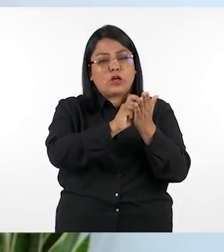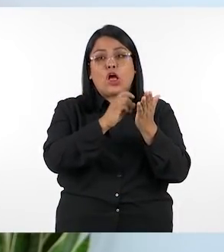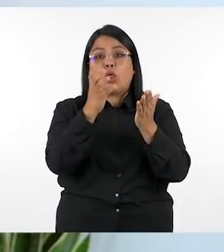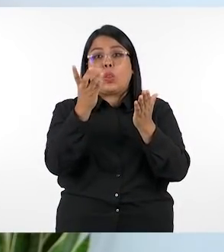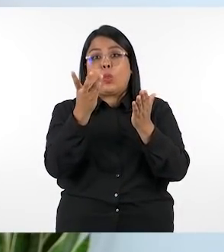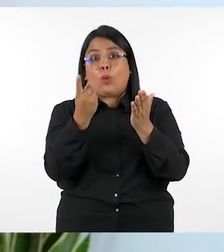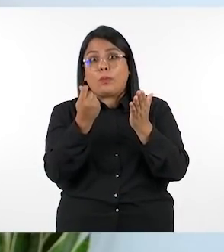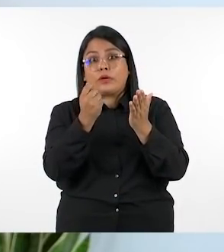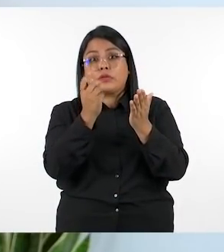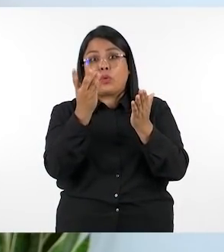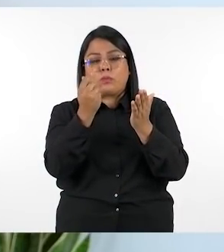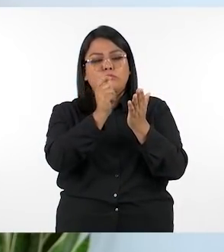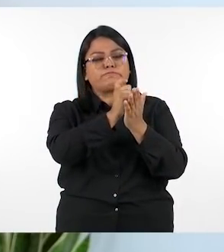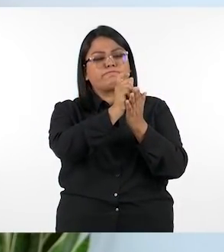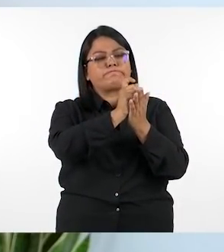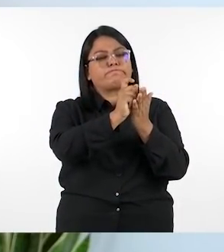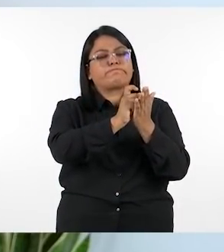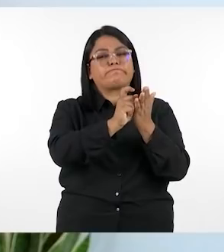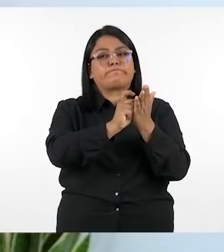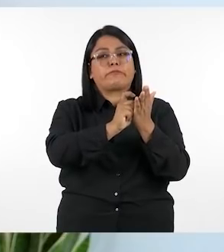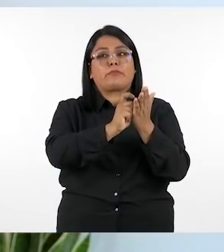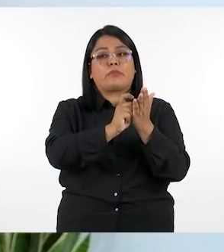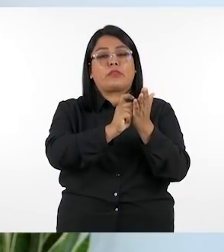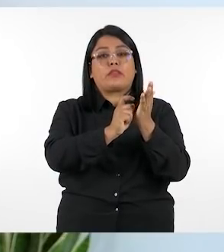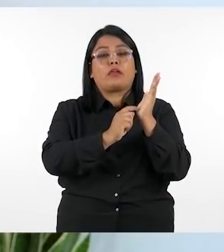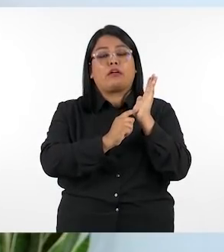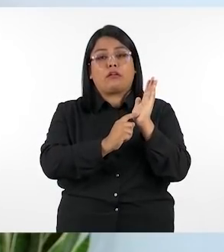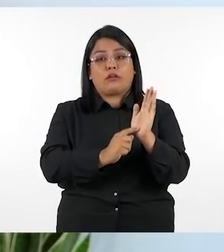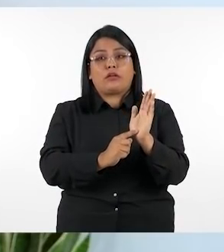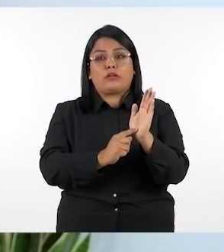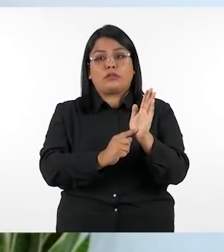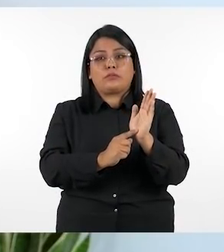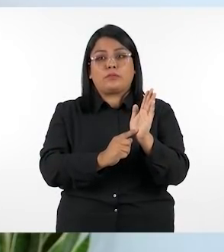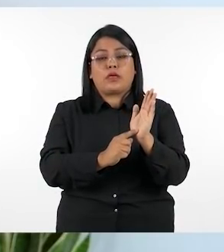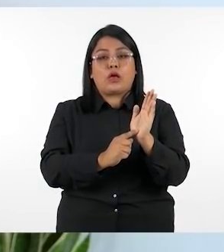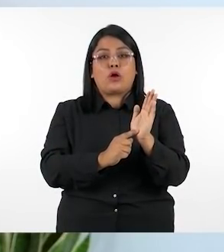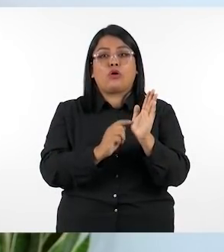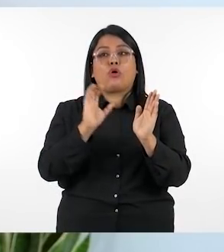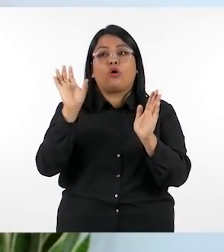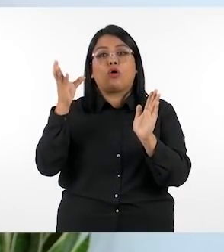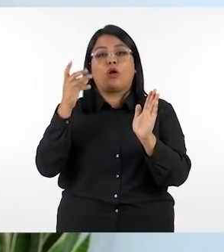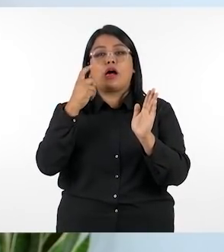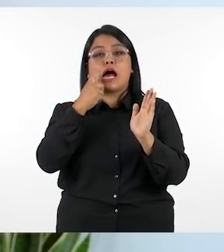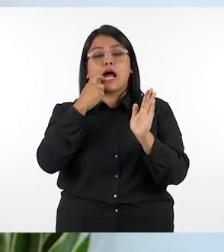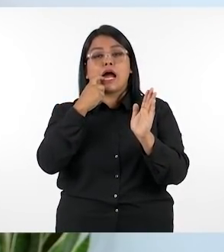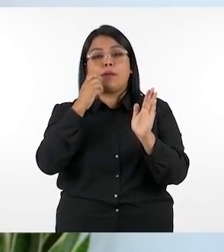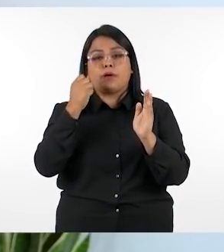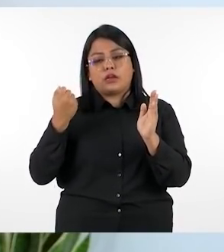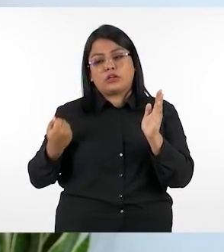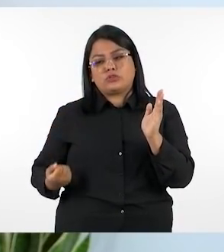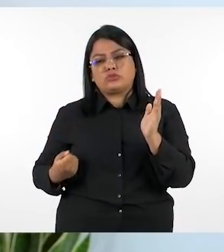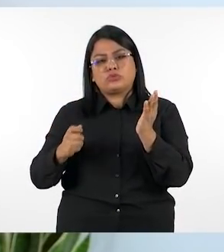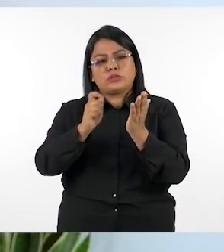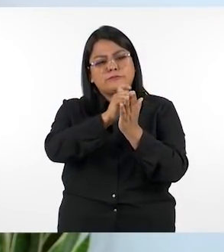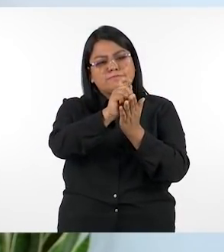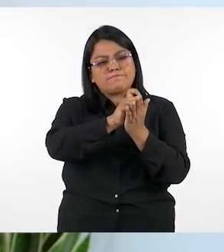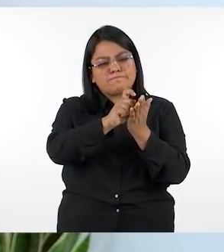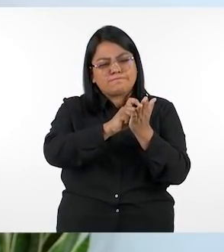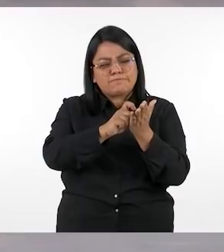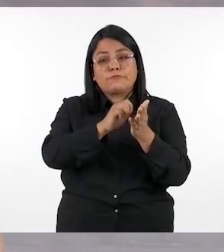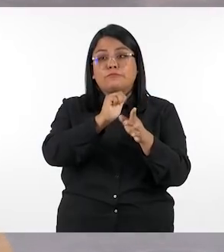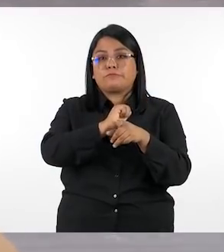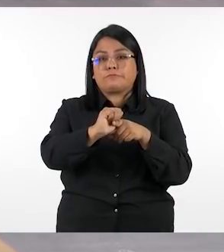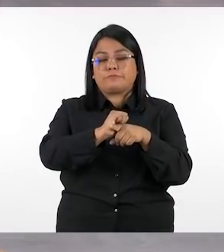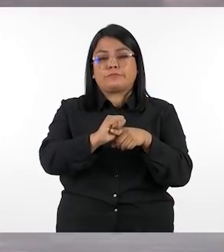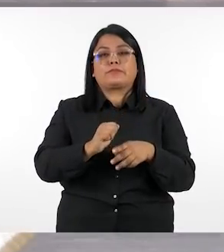los números en este caso se deja un espacio sombreado de gris para que el estudiante pueda practicar su escritura